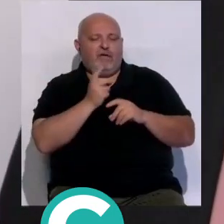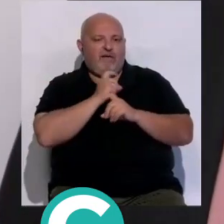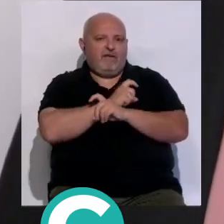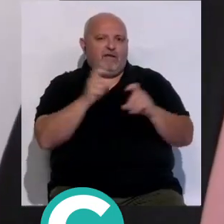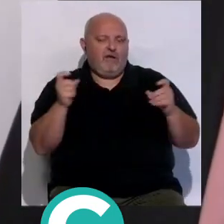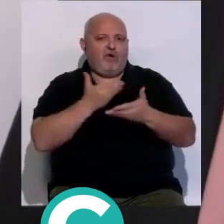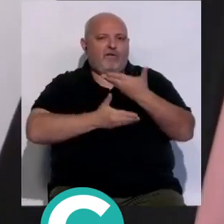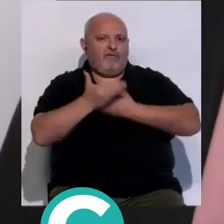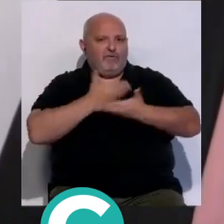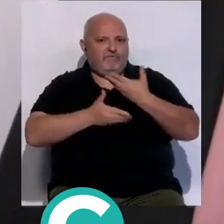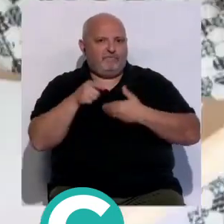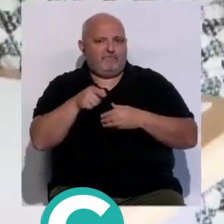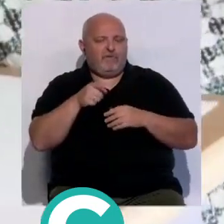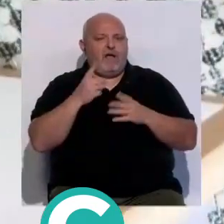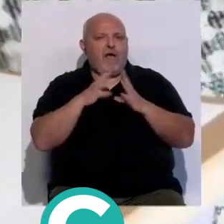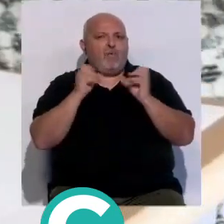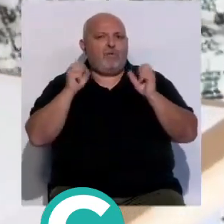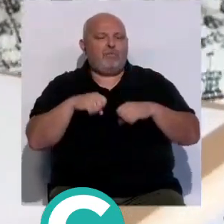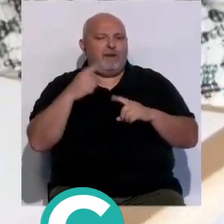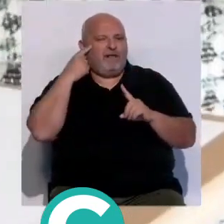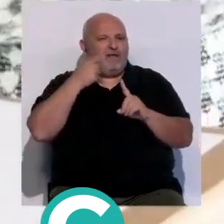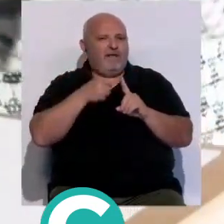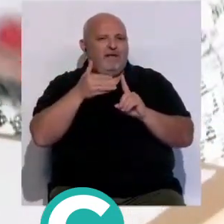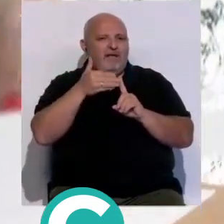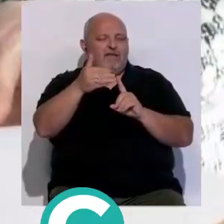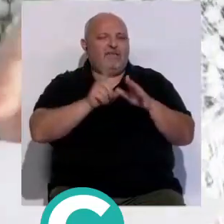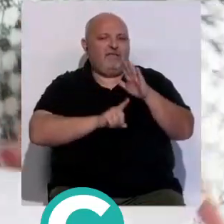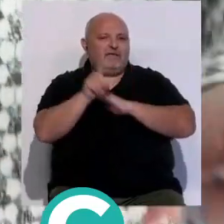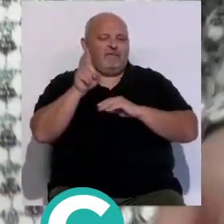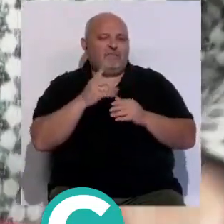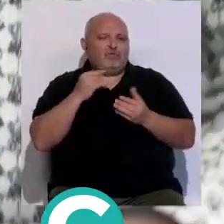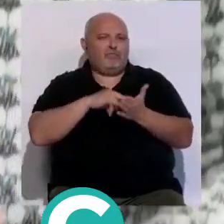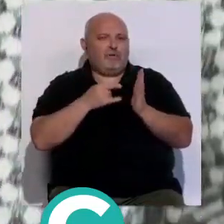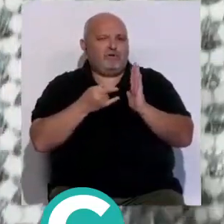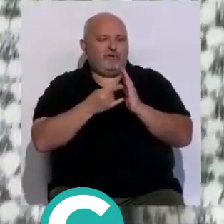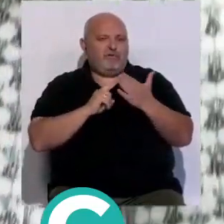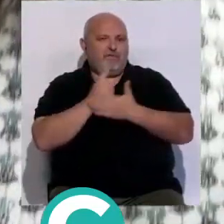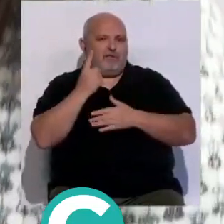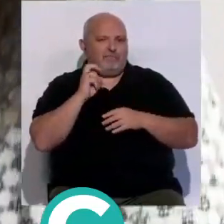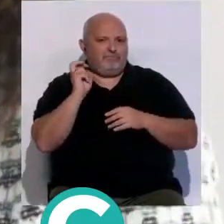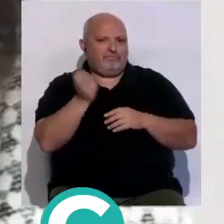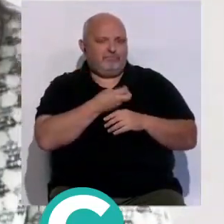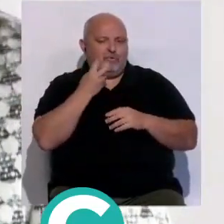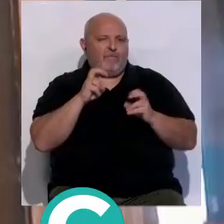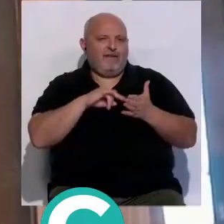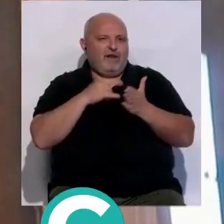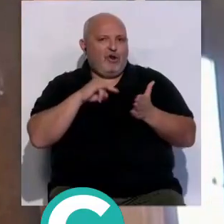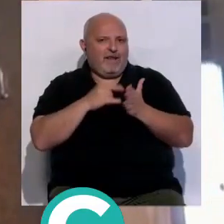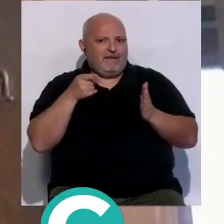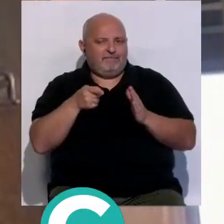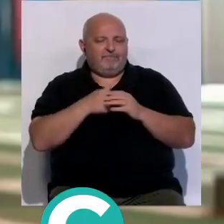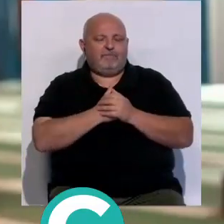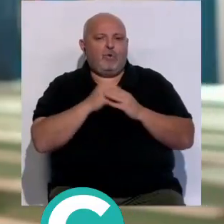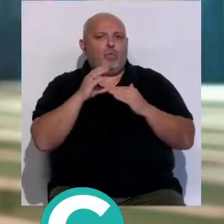este acuerdo de colaboración. Un acuerdo que va a sentar las bases para el desarrollo de muchos proyectos de innovación y de nuevas tecnologías